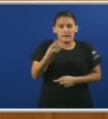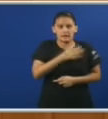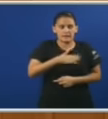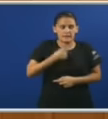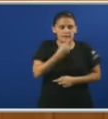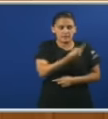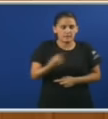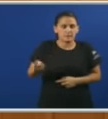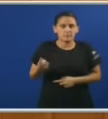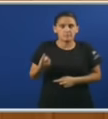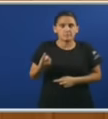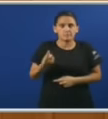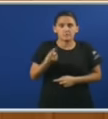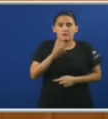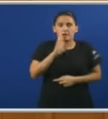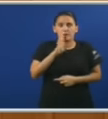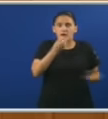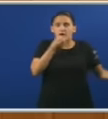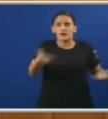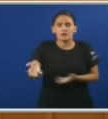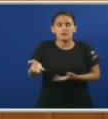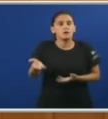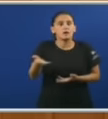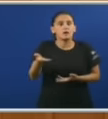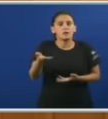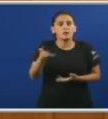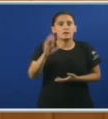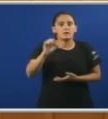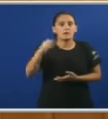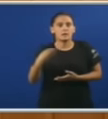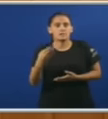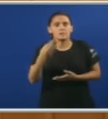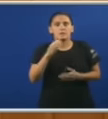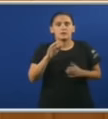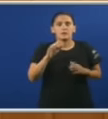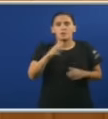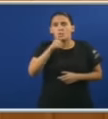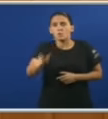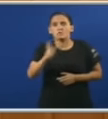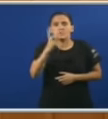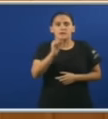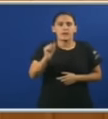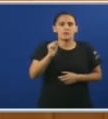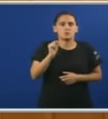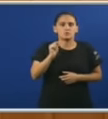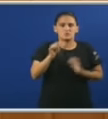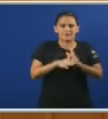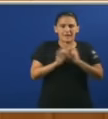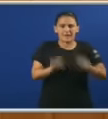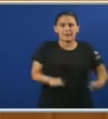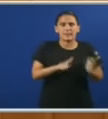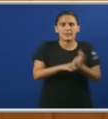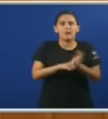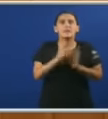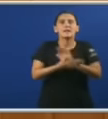Señor O que hoxe relatei Non sae do informe Garraccio Acusa De un retroceso De 20 anos Na lingua De que estamos falando